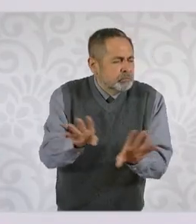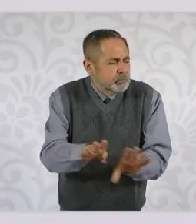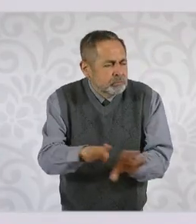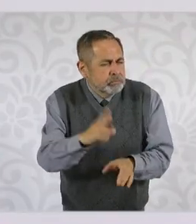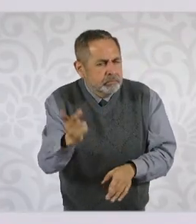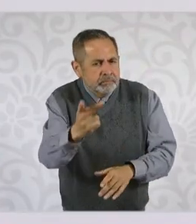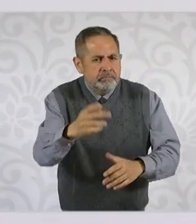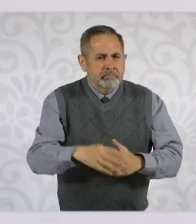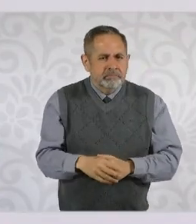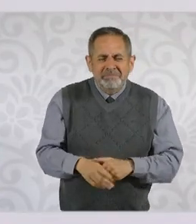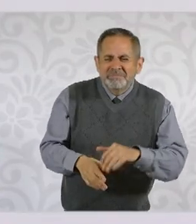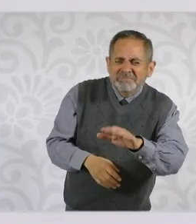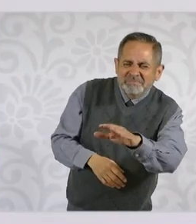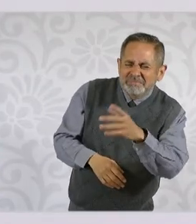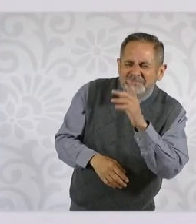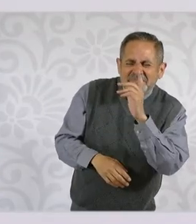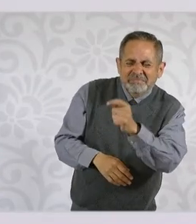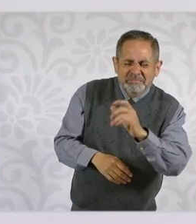¿Qué es la Jufet?